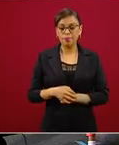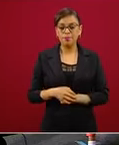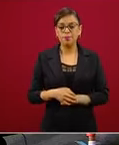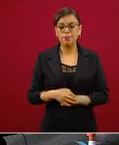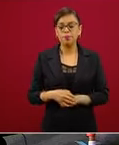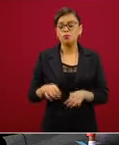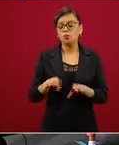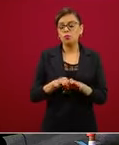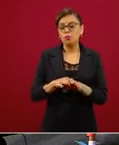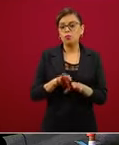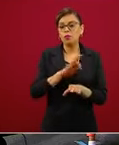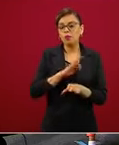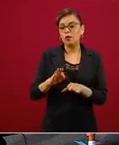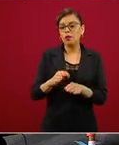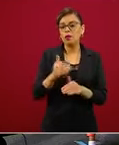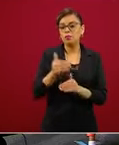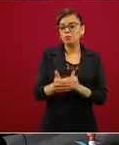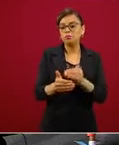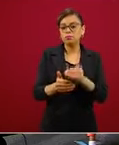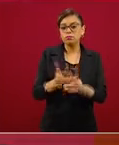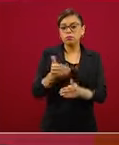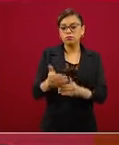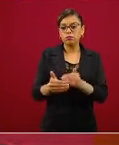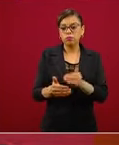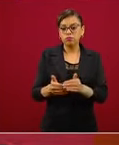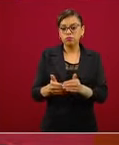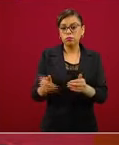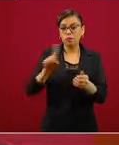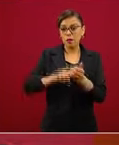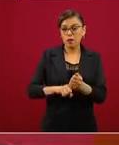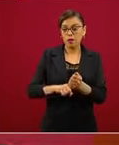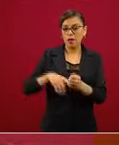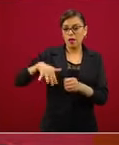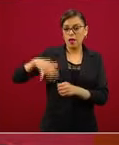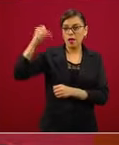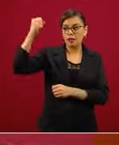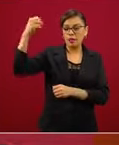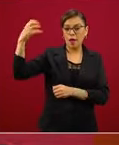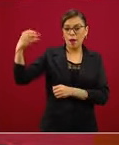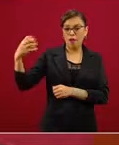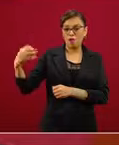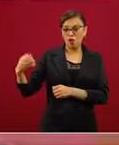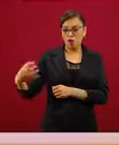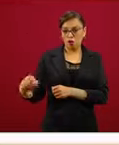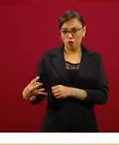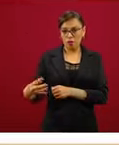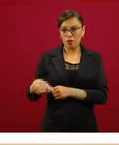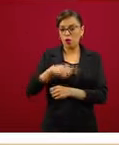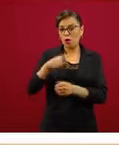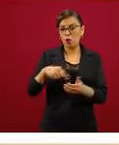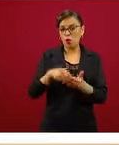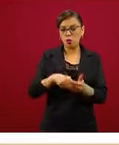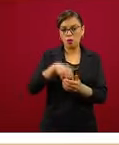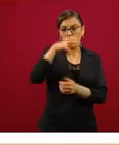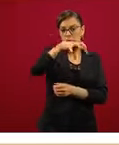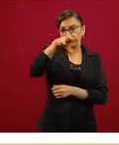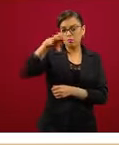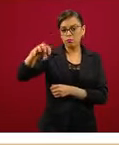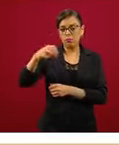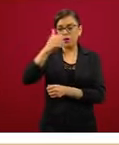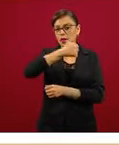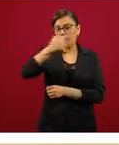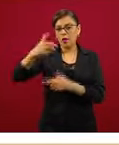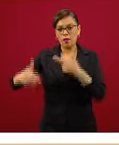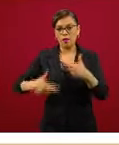la semaforización de las regiones. Tengan presente que este es un mapa con el corte de información